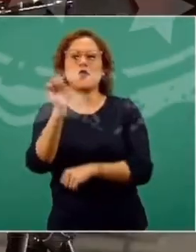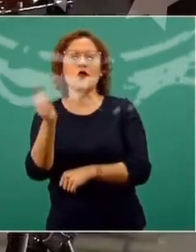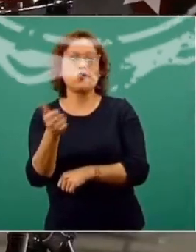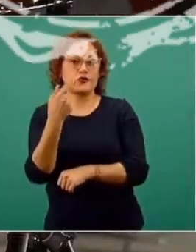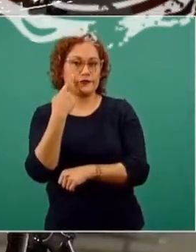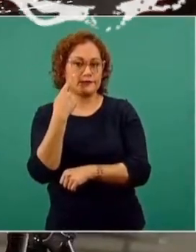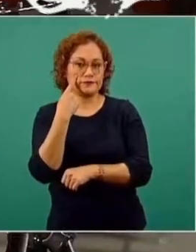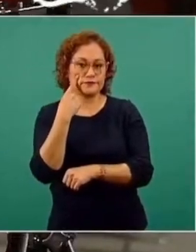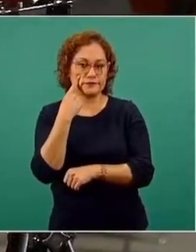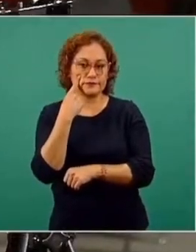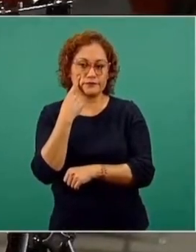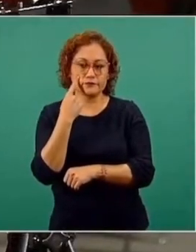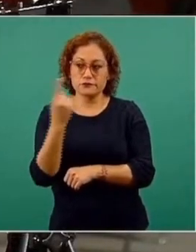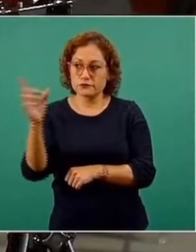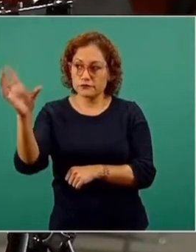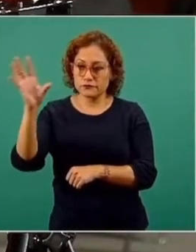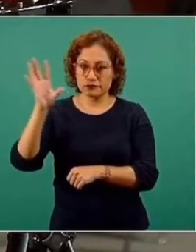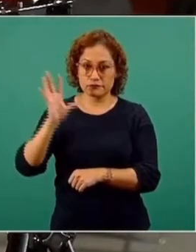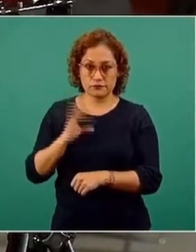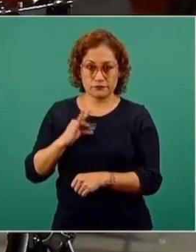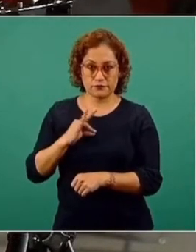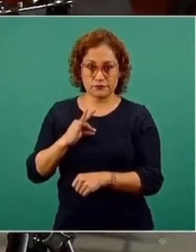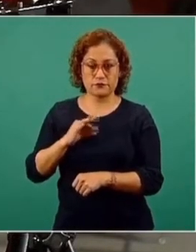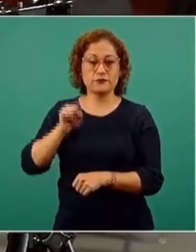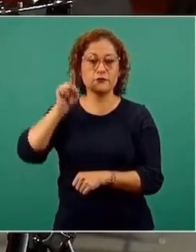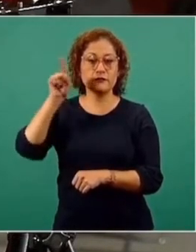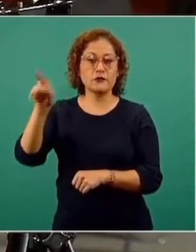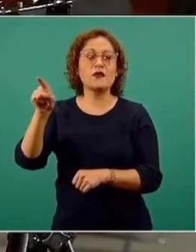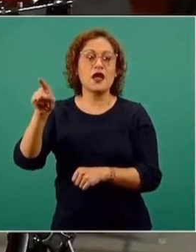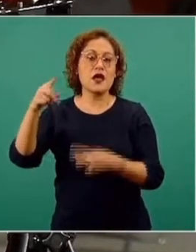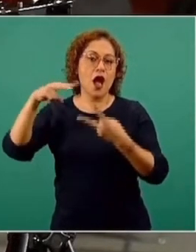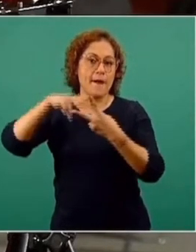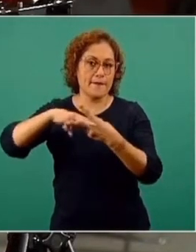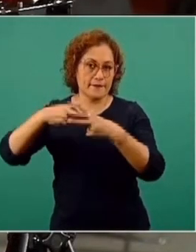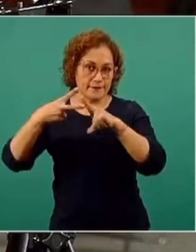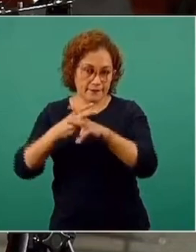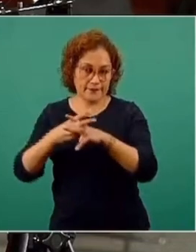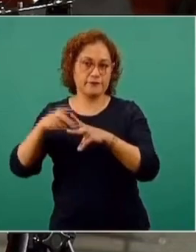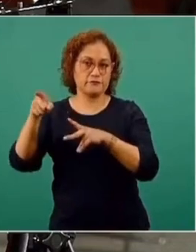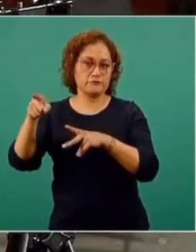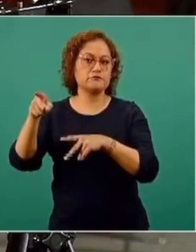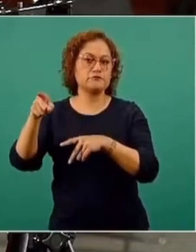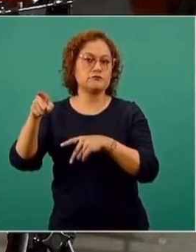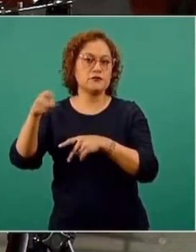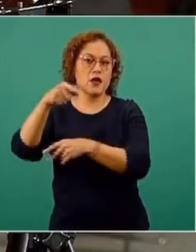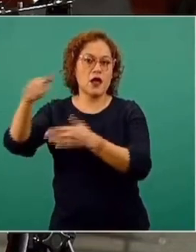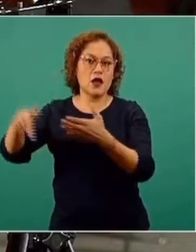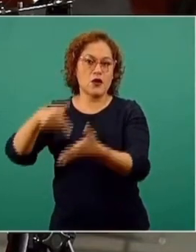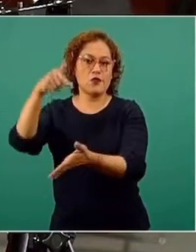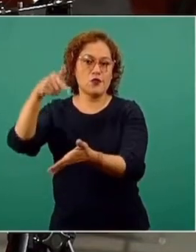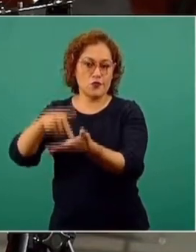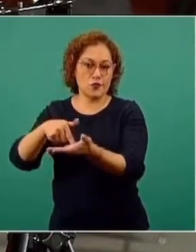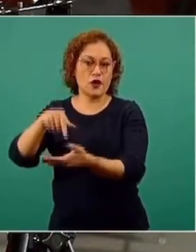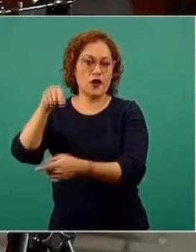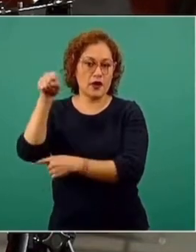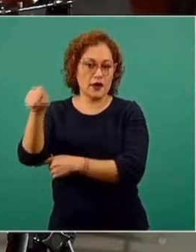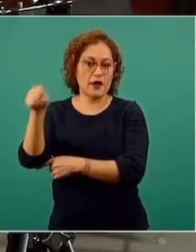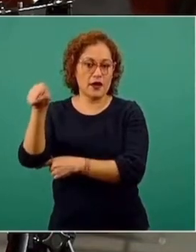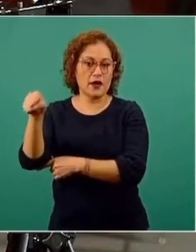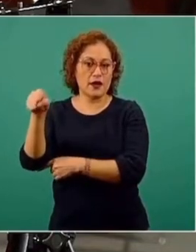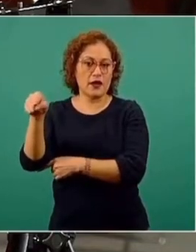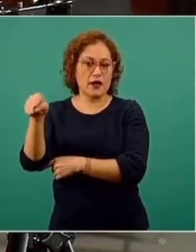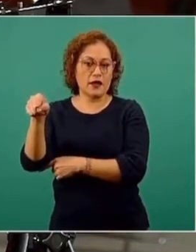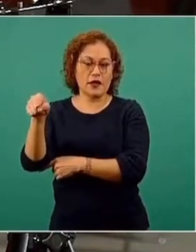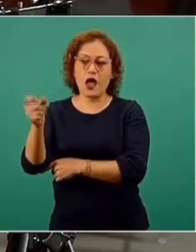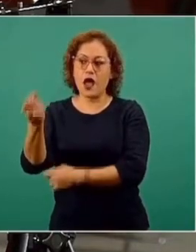Me decían que en la Arena México, si el vial antes, en la primera dosis, servía para cinco